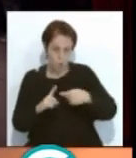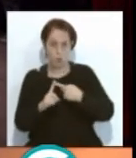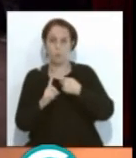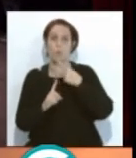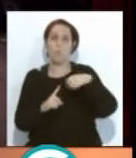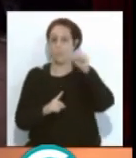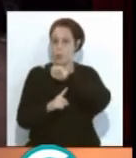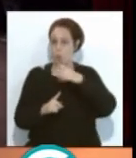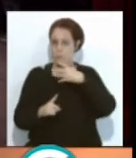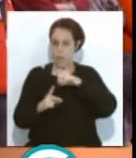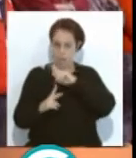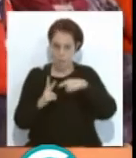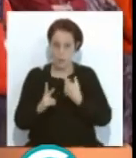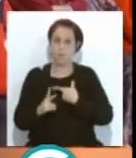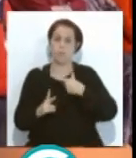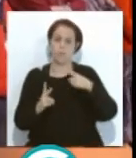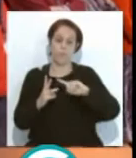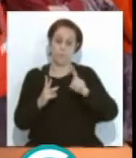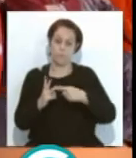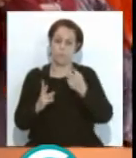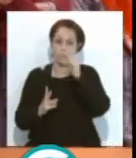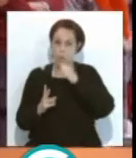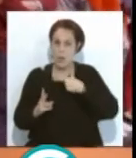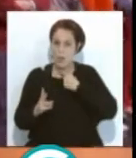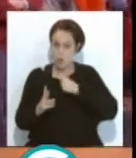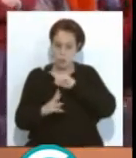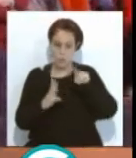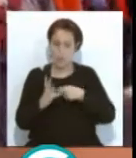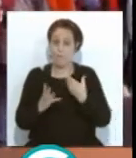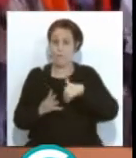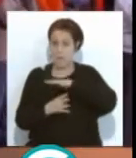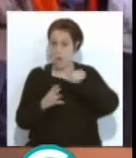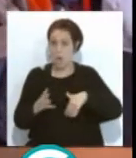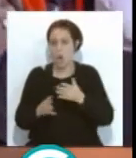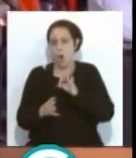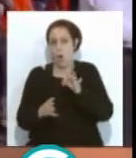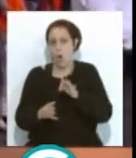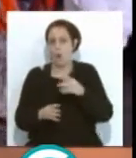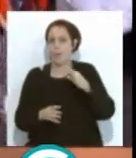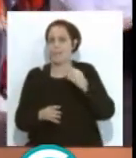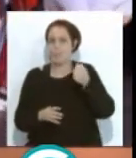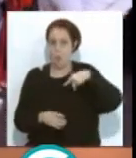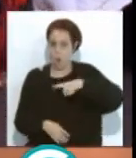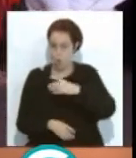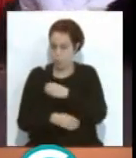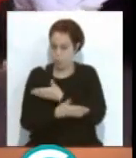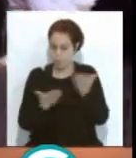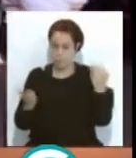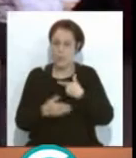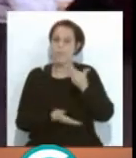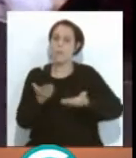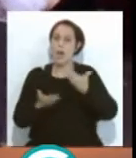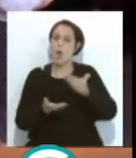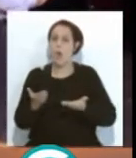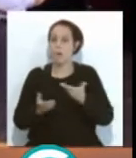todos los pasos dobles que lleven, todos los cumples que lleven y el post-murris, o lo que es, los tangos, lo que sea. Y ahora creo que valorar en